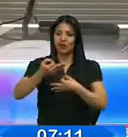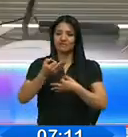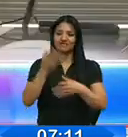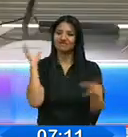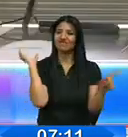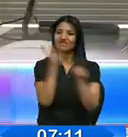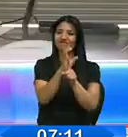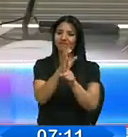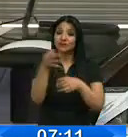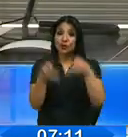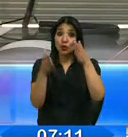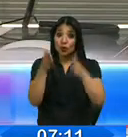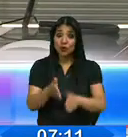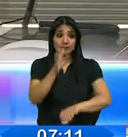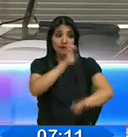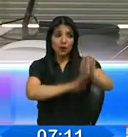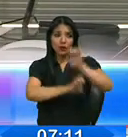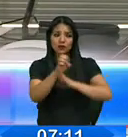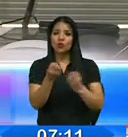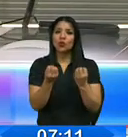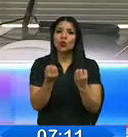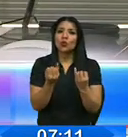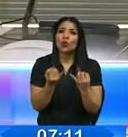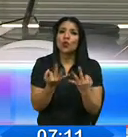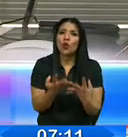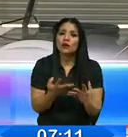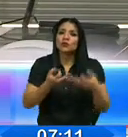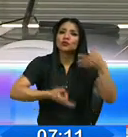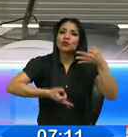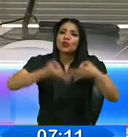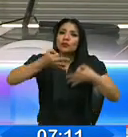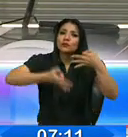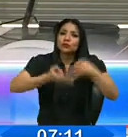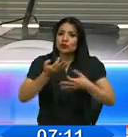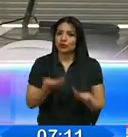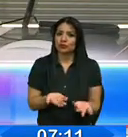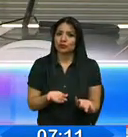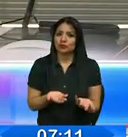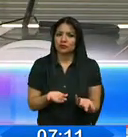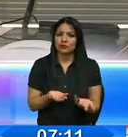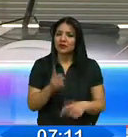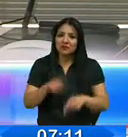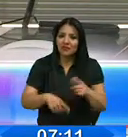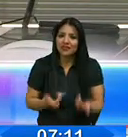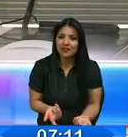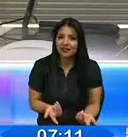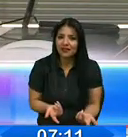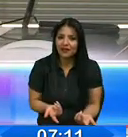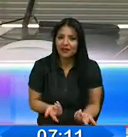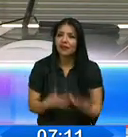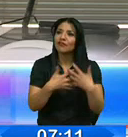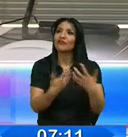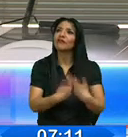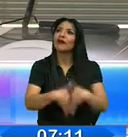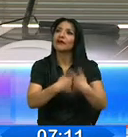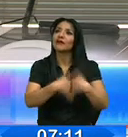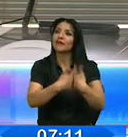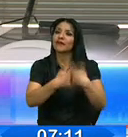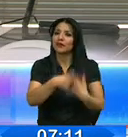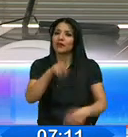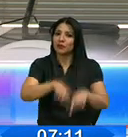Un juez no puede ser medido por la cantidad de productos que genera porque no es una fábrica de cosméticos.